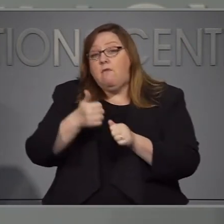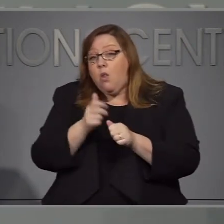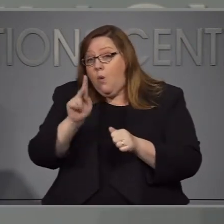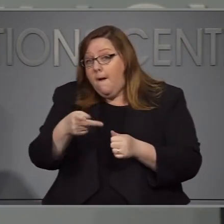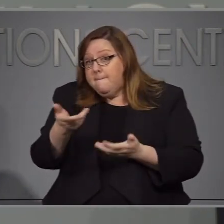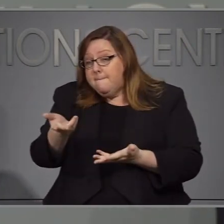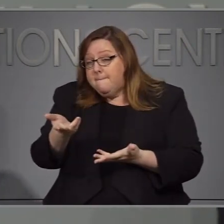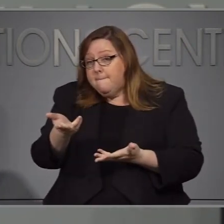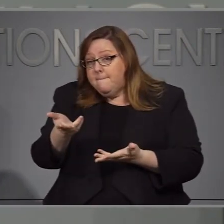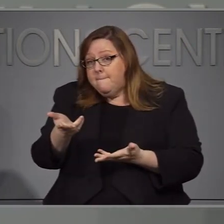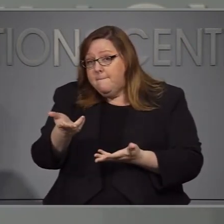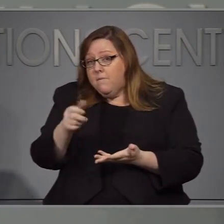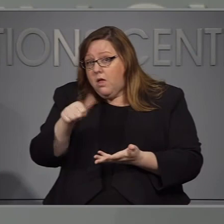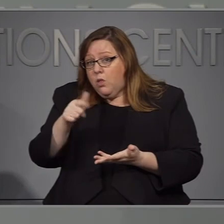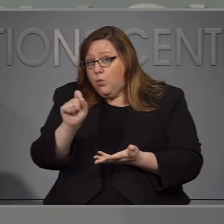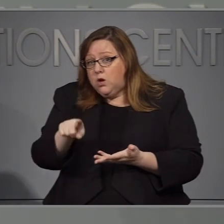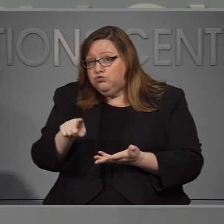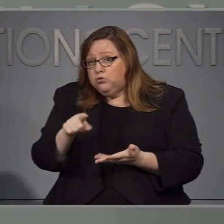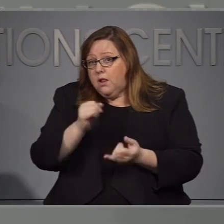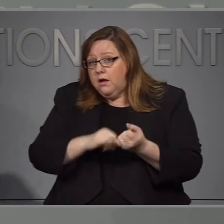Hay alguna pregunta de seguimiento.